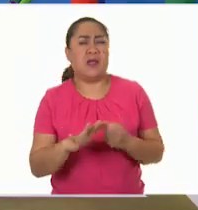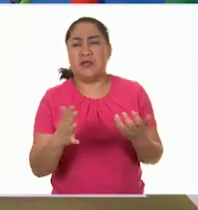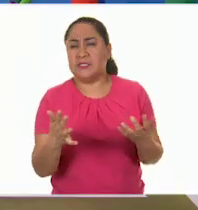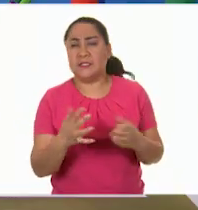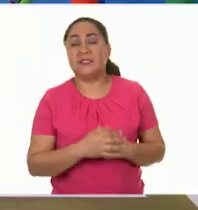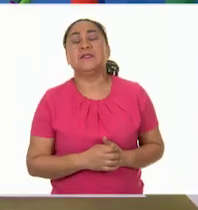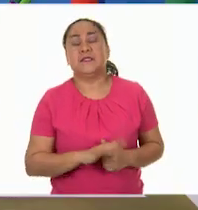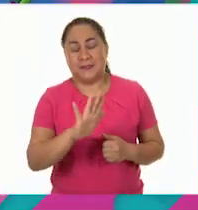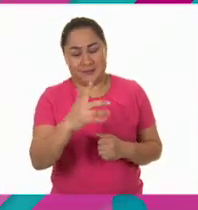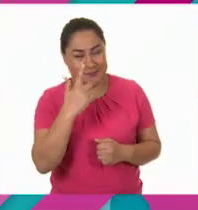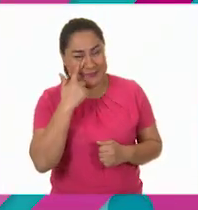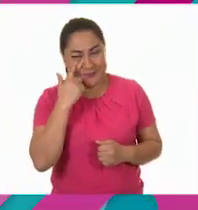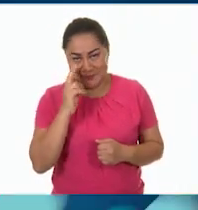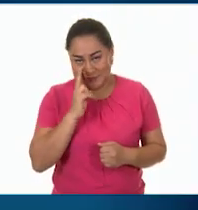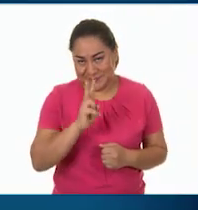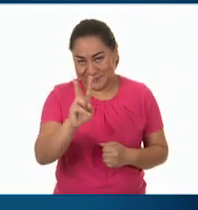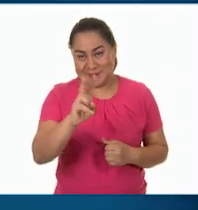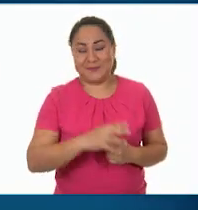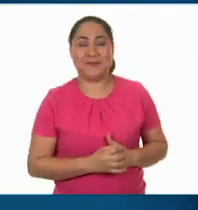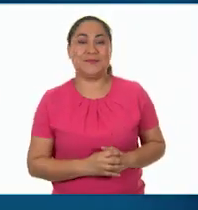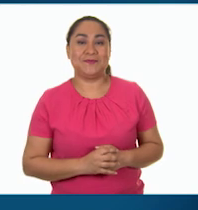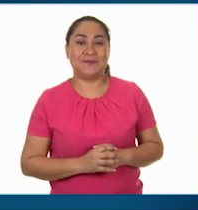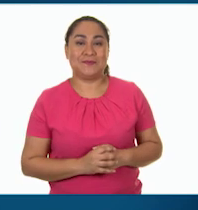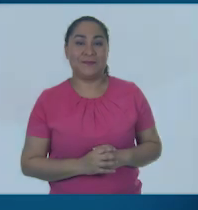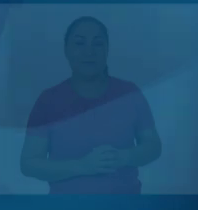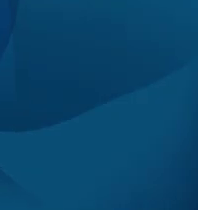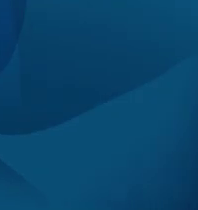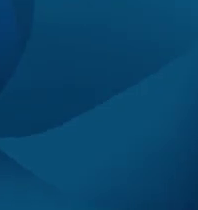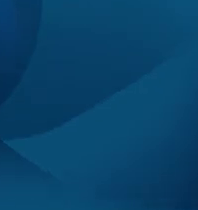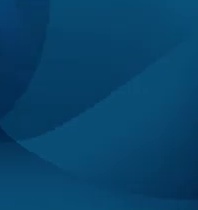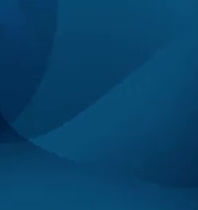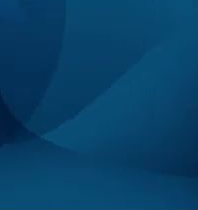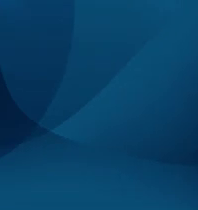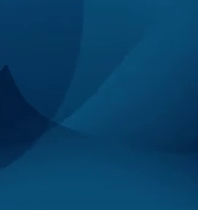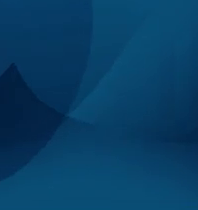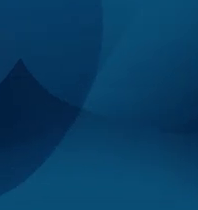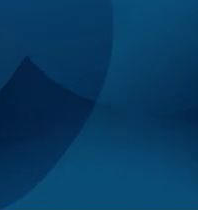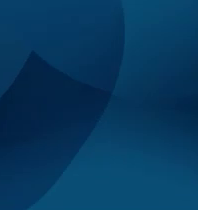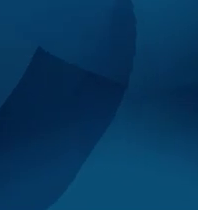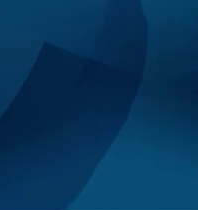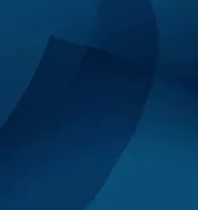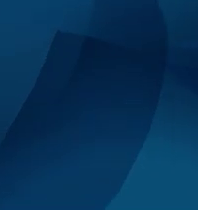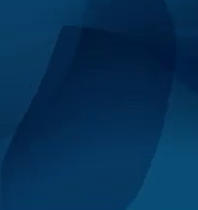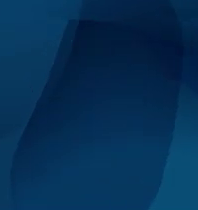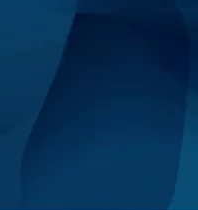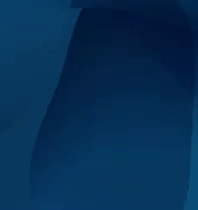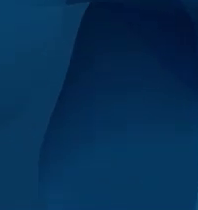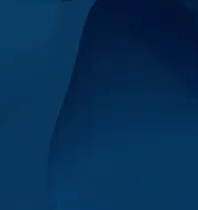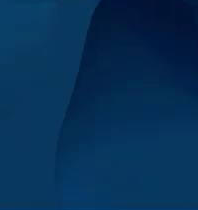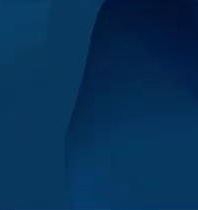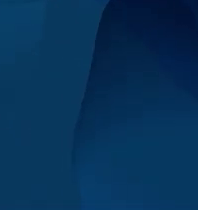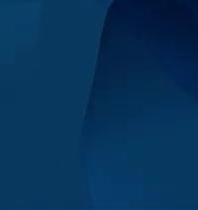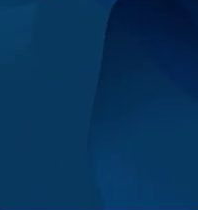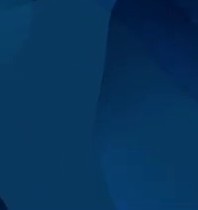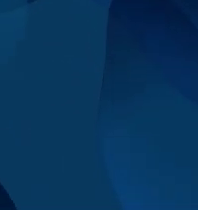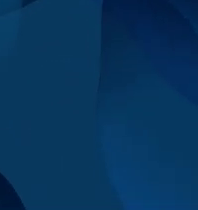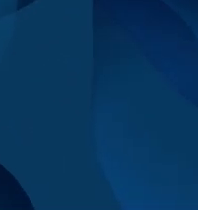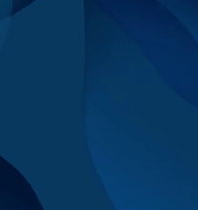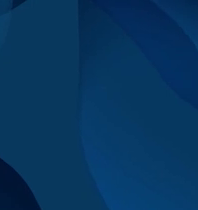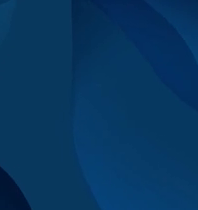vamos a escuchar algo. Es el rico chicle maya, una industria y una gloria